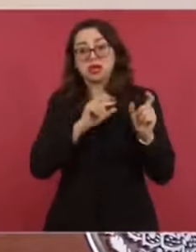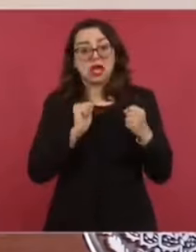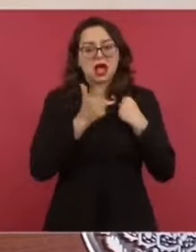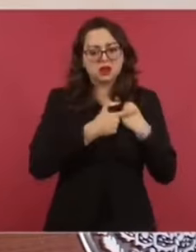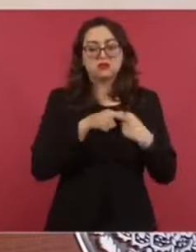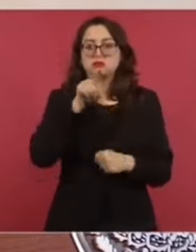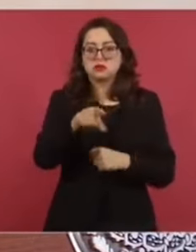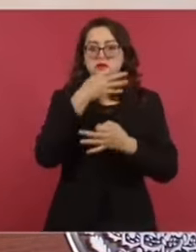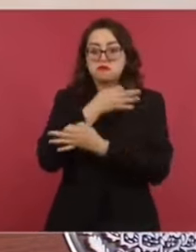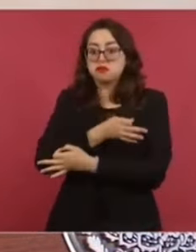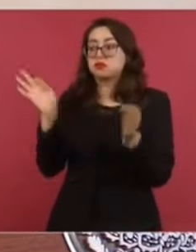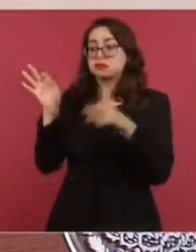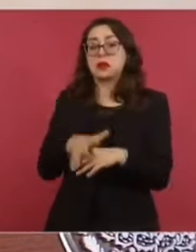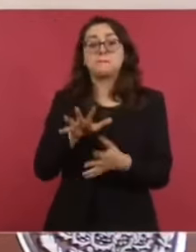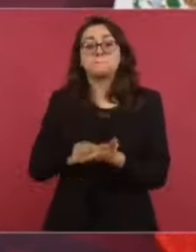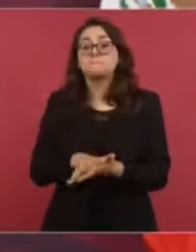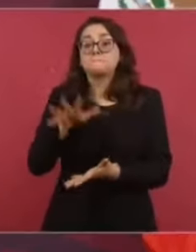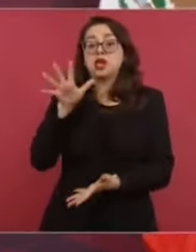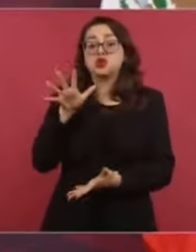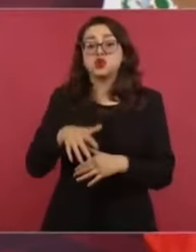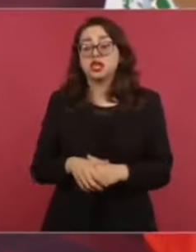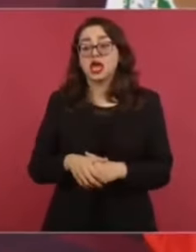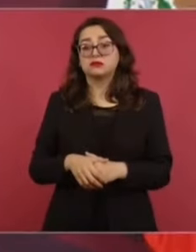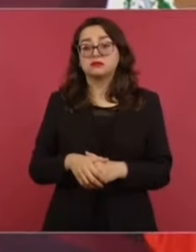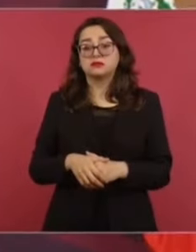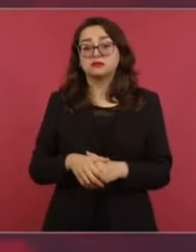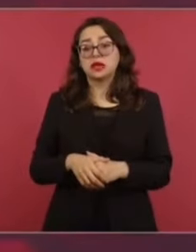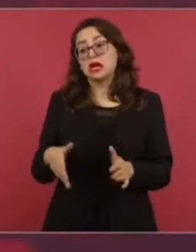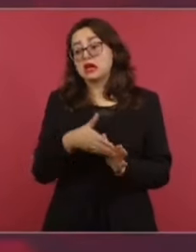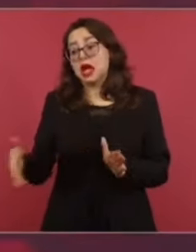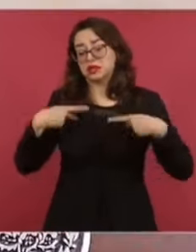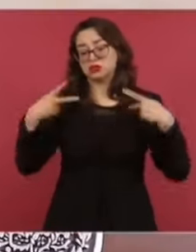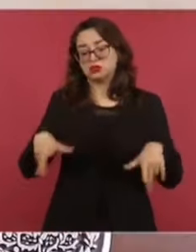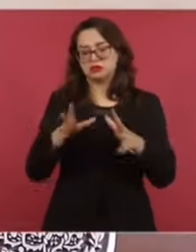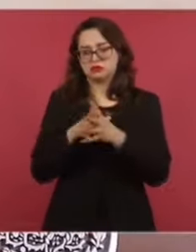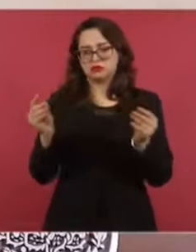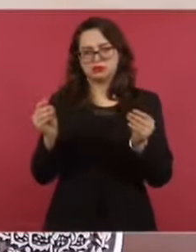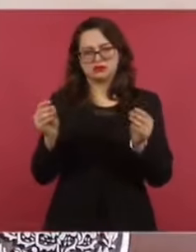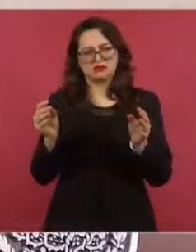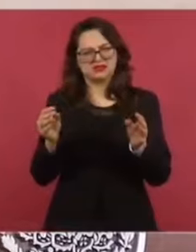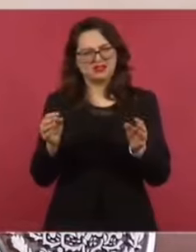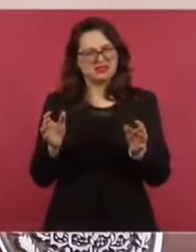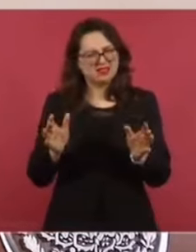de ahí mismo de la comisión, y que la mayoría de los desaparecidos eran del tiempo nuestro. A ver,